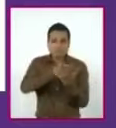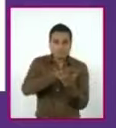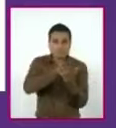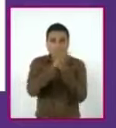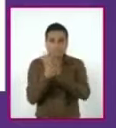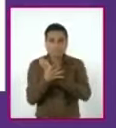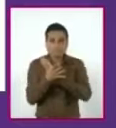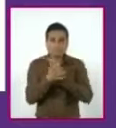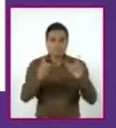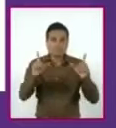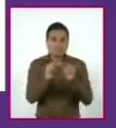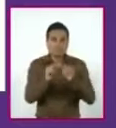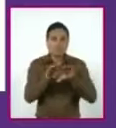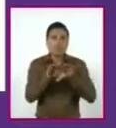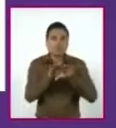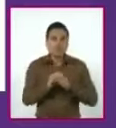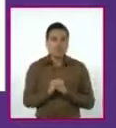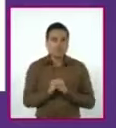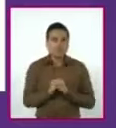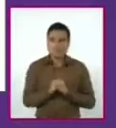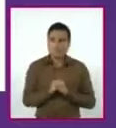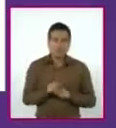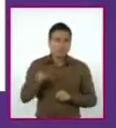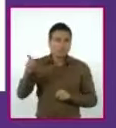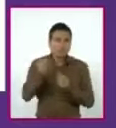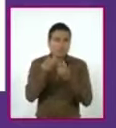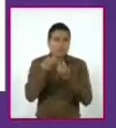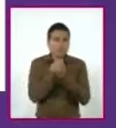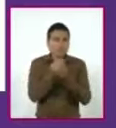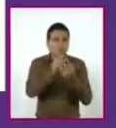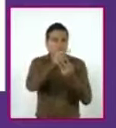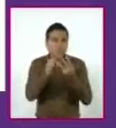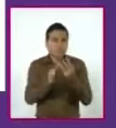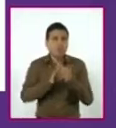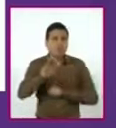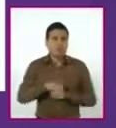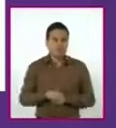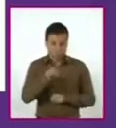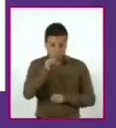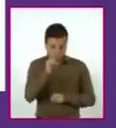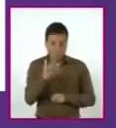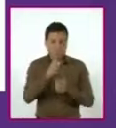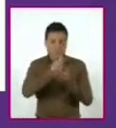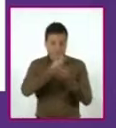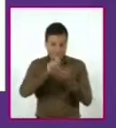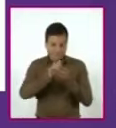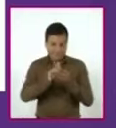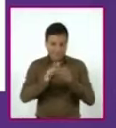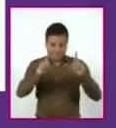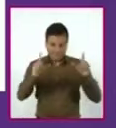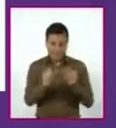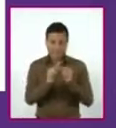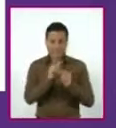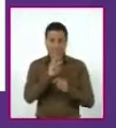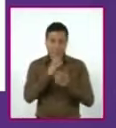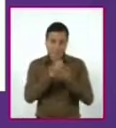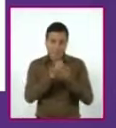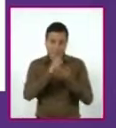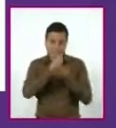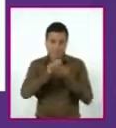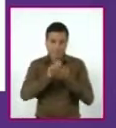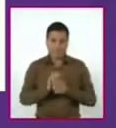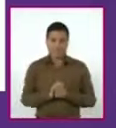¿De qué tipo de ecuación se trata? Simplifícala, anota tus resultados en tu cuaderno y